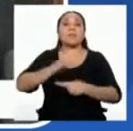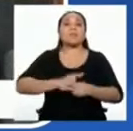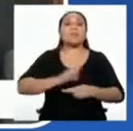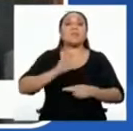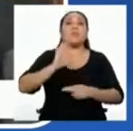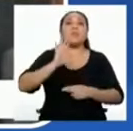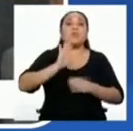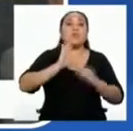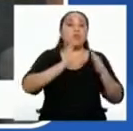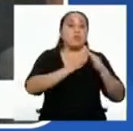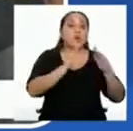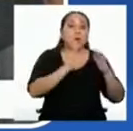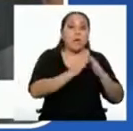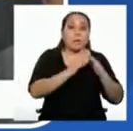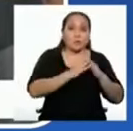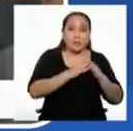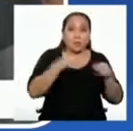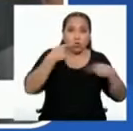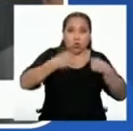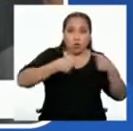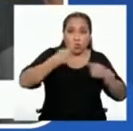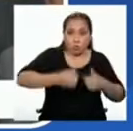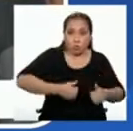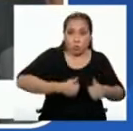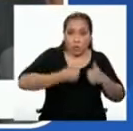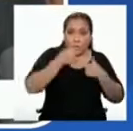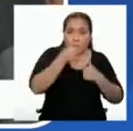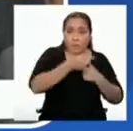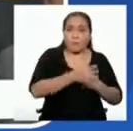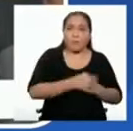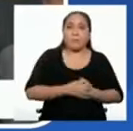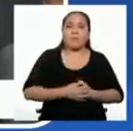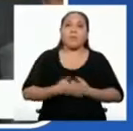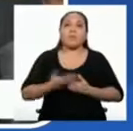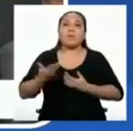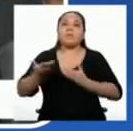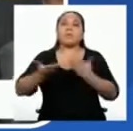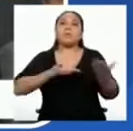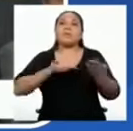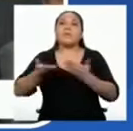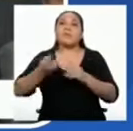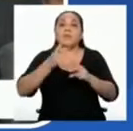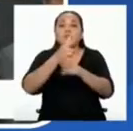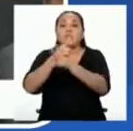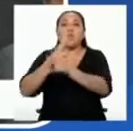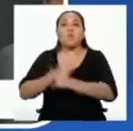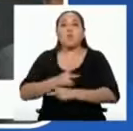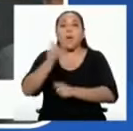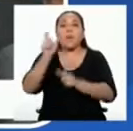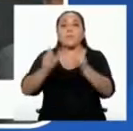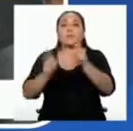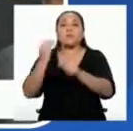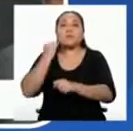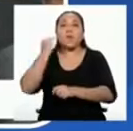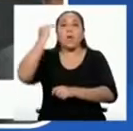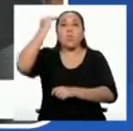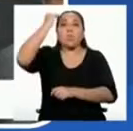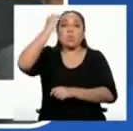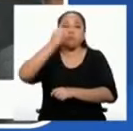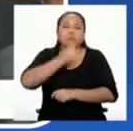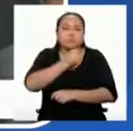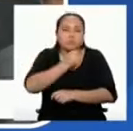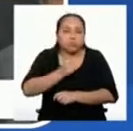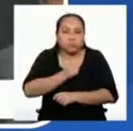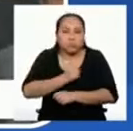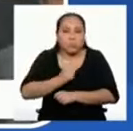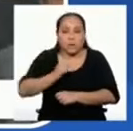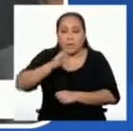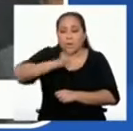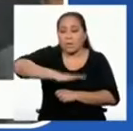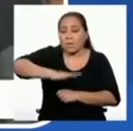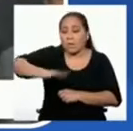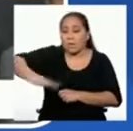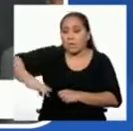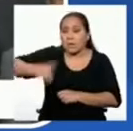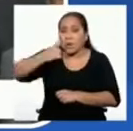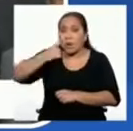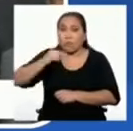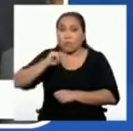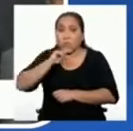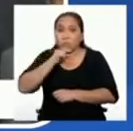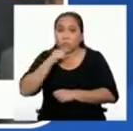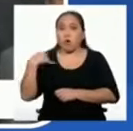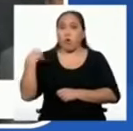residencia habitual. Asistencia y cuidado a personas adultas mayores, niñas, niños,